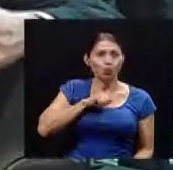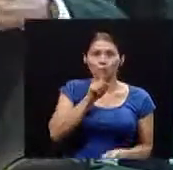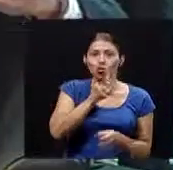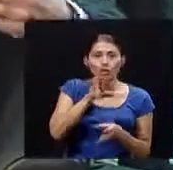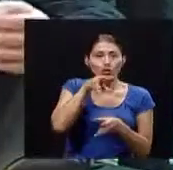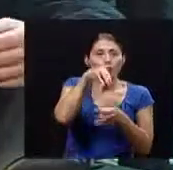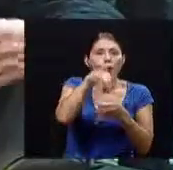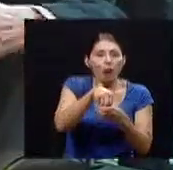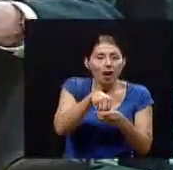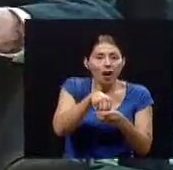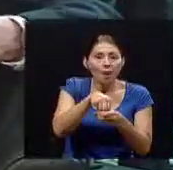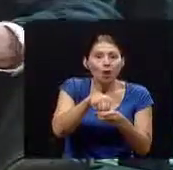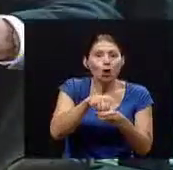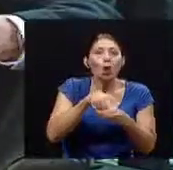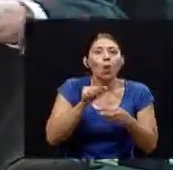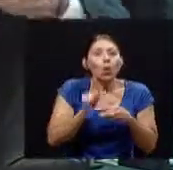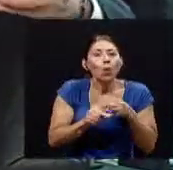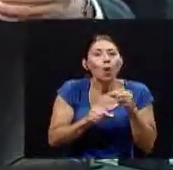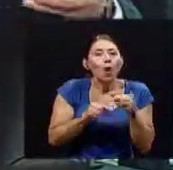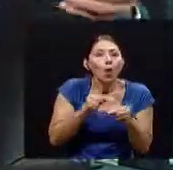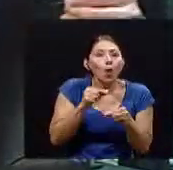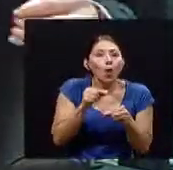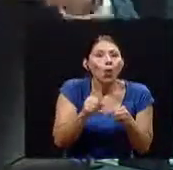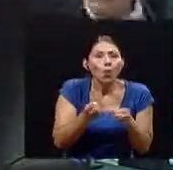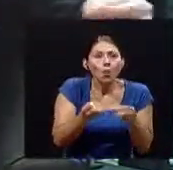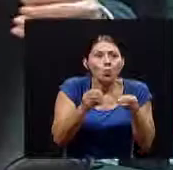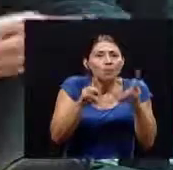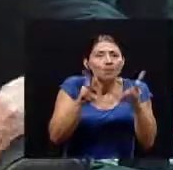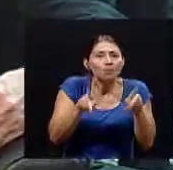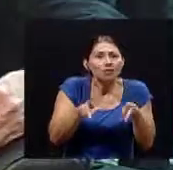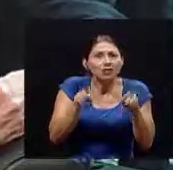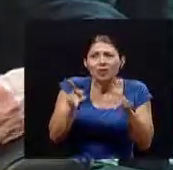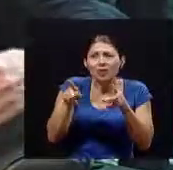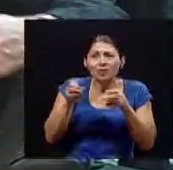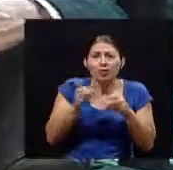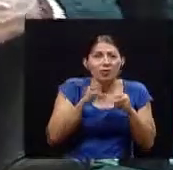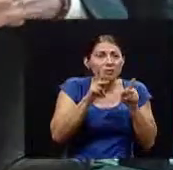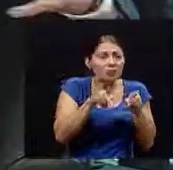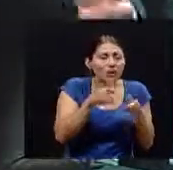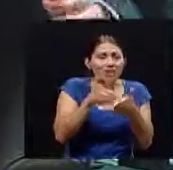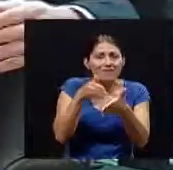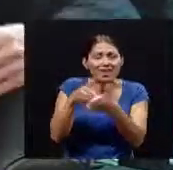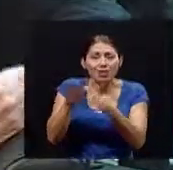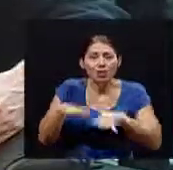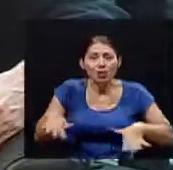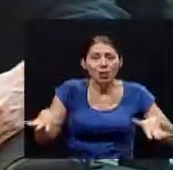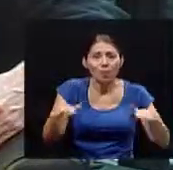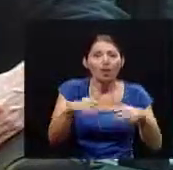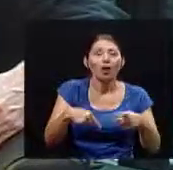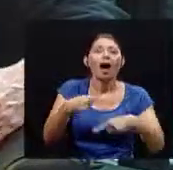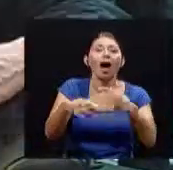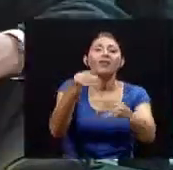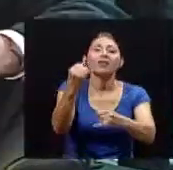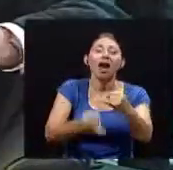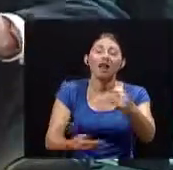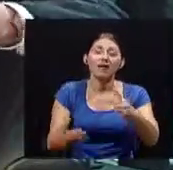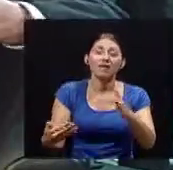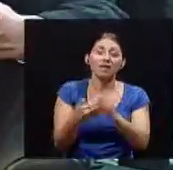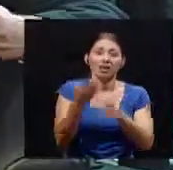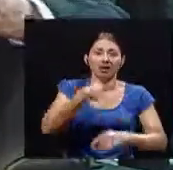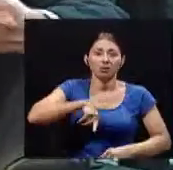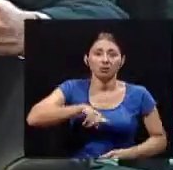poco a poco por el efecto hormiga de muchas personas afectando el medio ambiente al final nos va a afectar un recurso